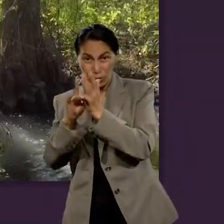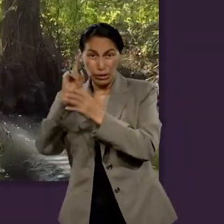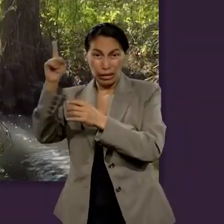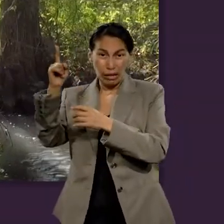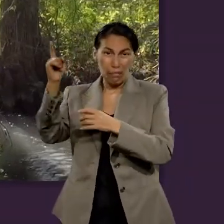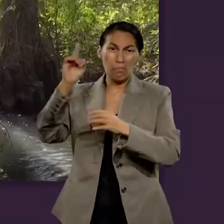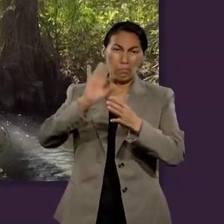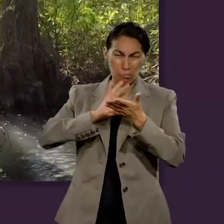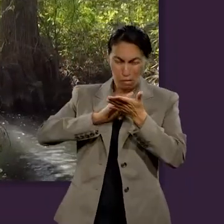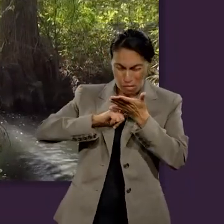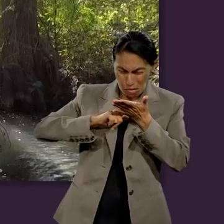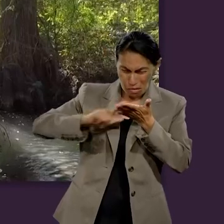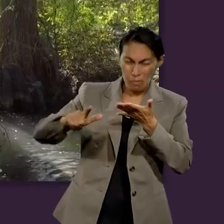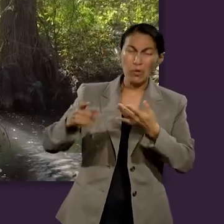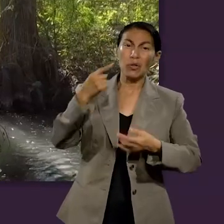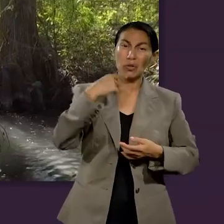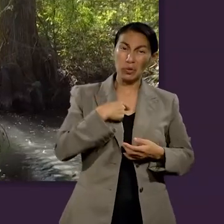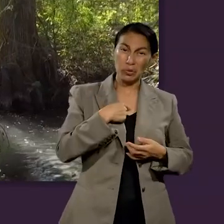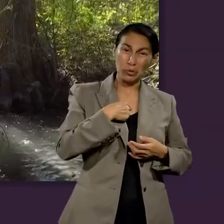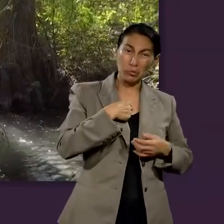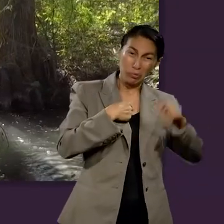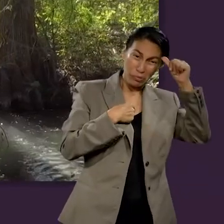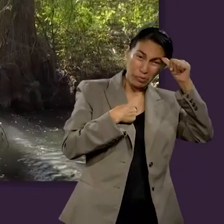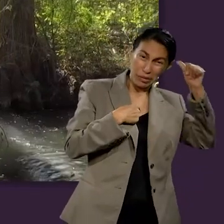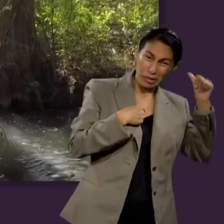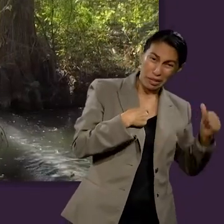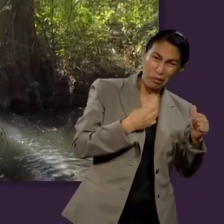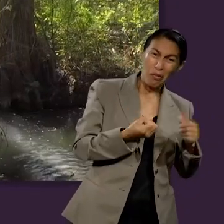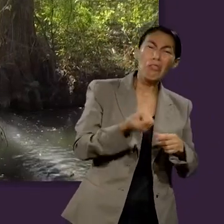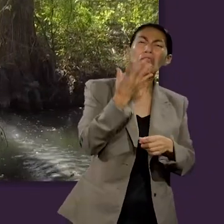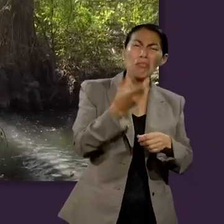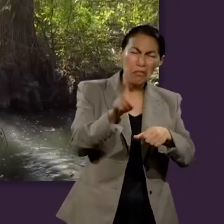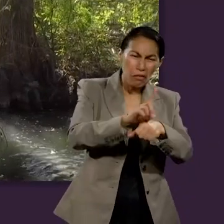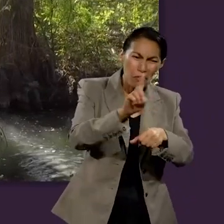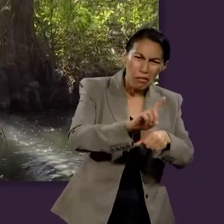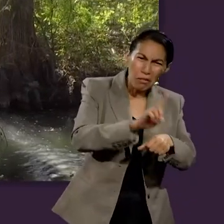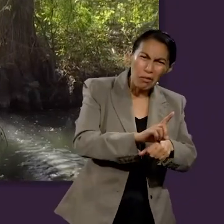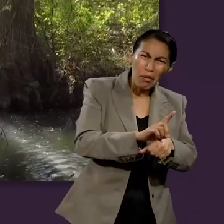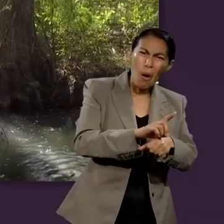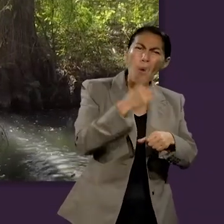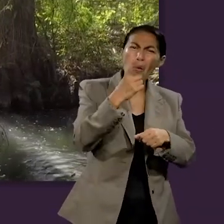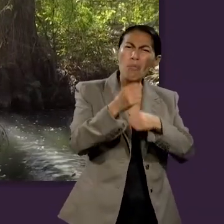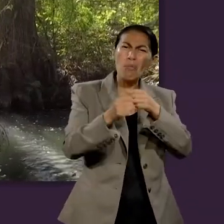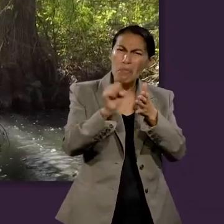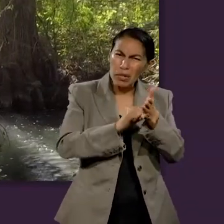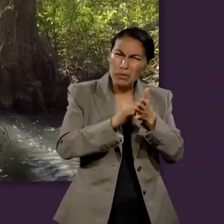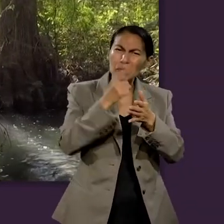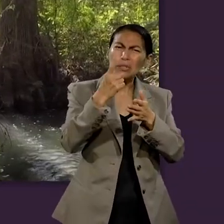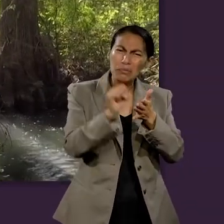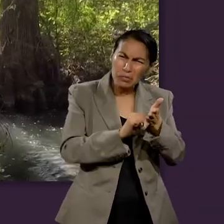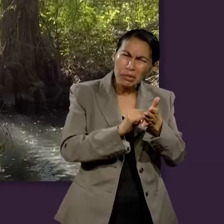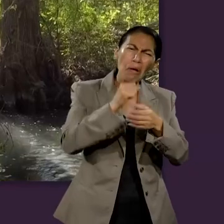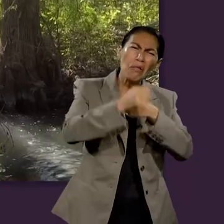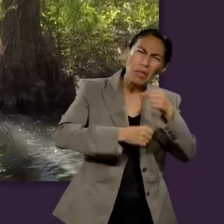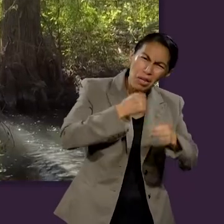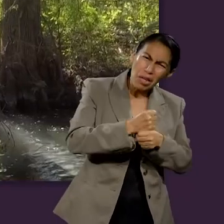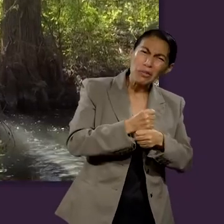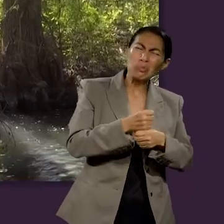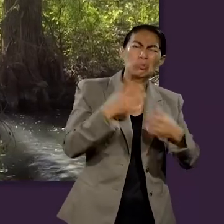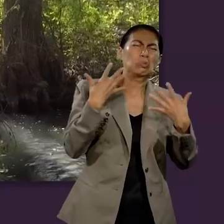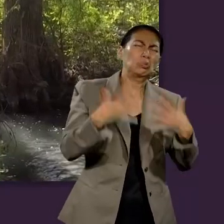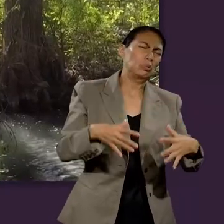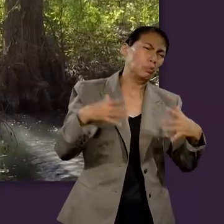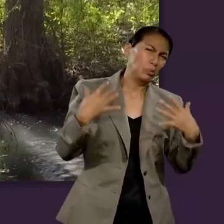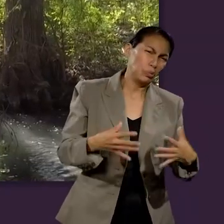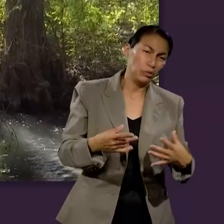imagínate cuántos pecados cometes al día, multiplíquelo por 365 y luego por la edad que tienes. Es una cantidad inmensa. Tú solo, tú